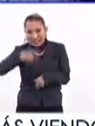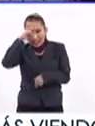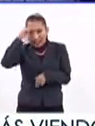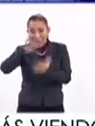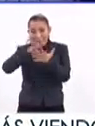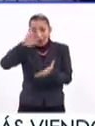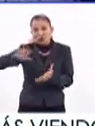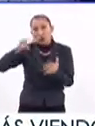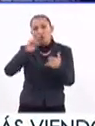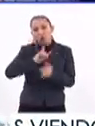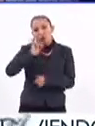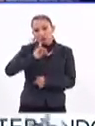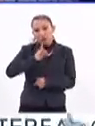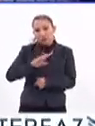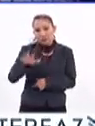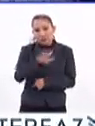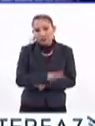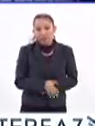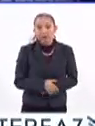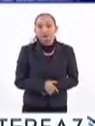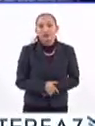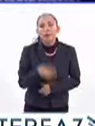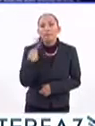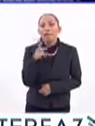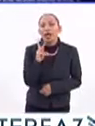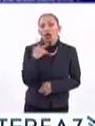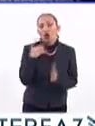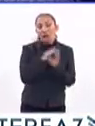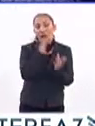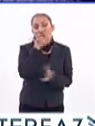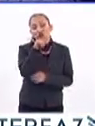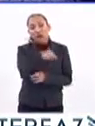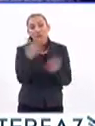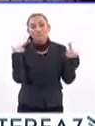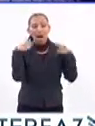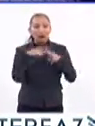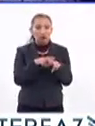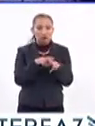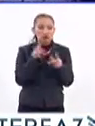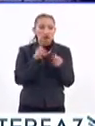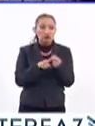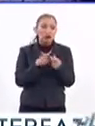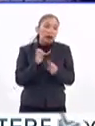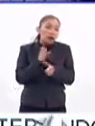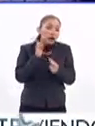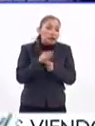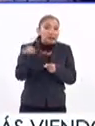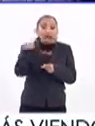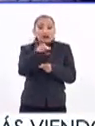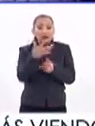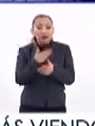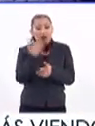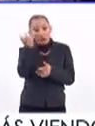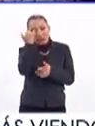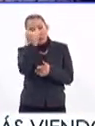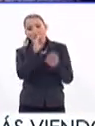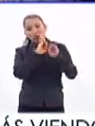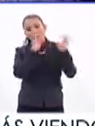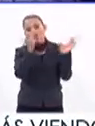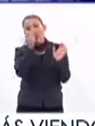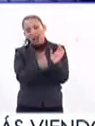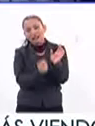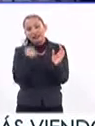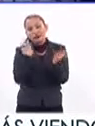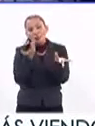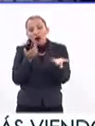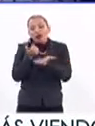En su mayoría son mujeres, ¿verdad? Pero la mayoría son maestros. Entonces, tienen un concepto muy claro